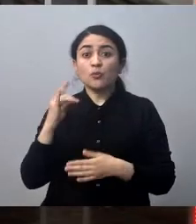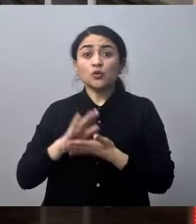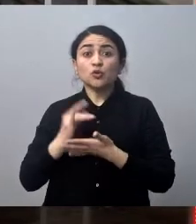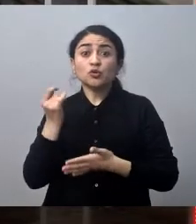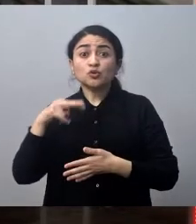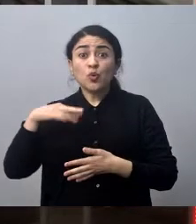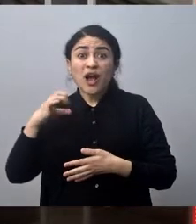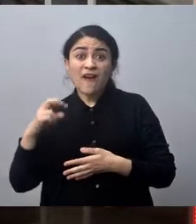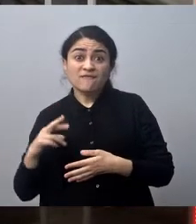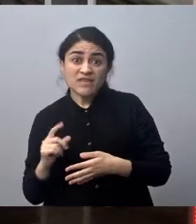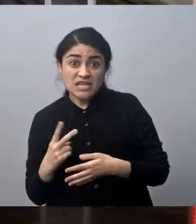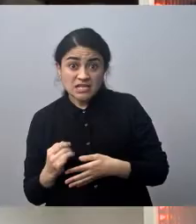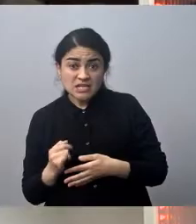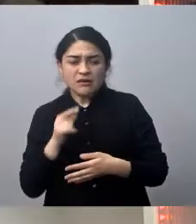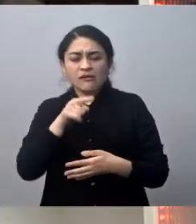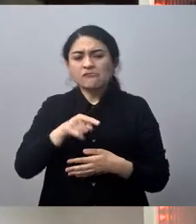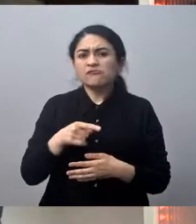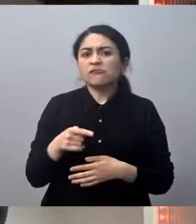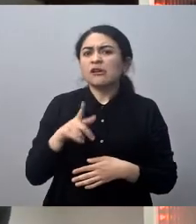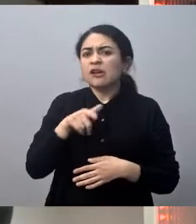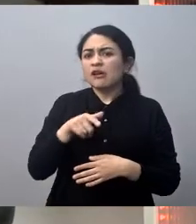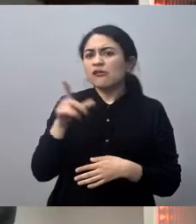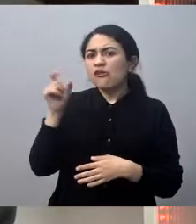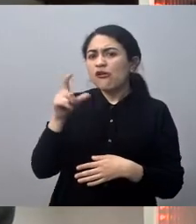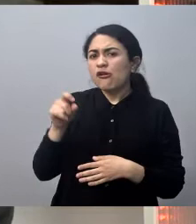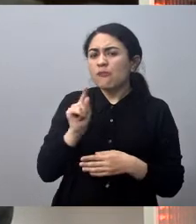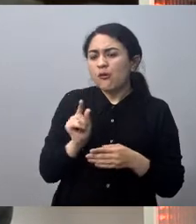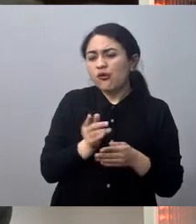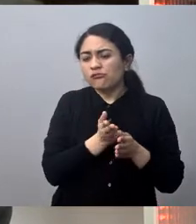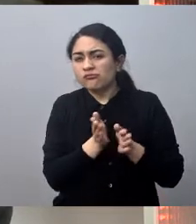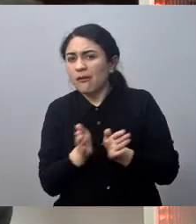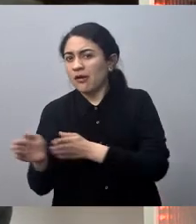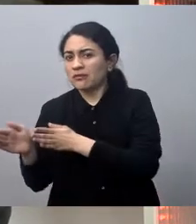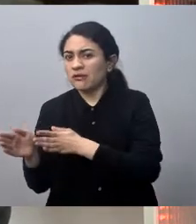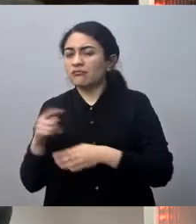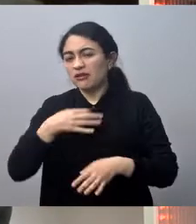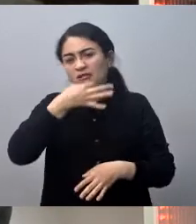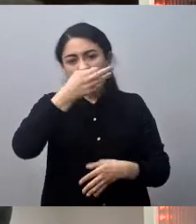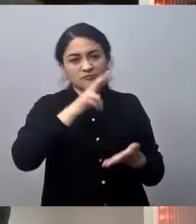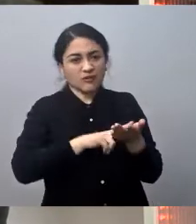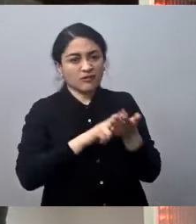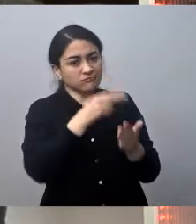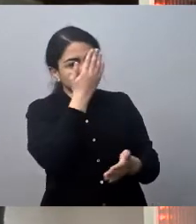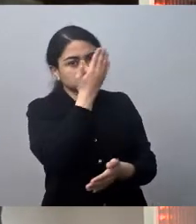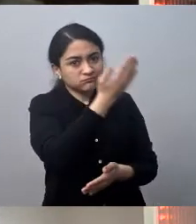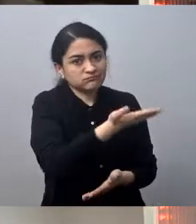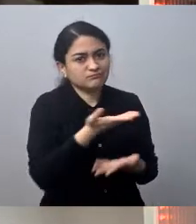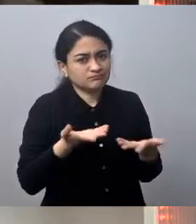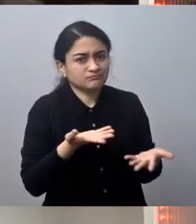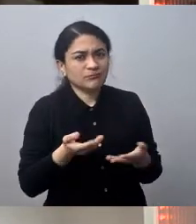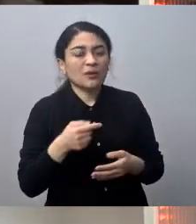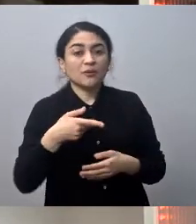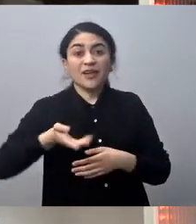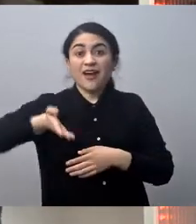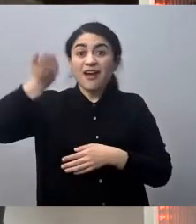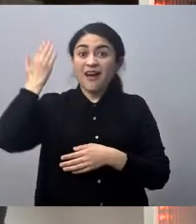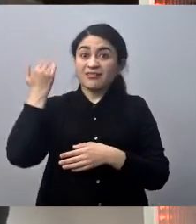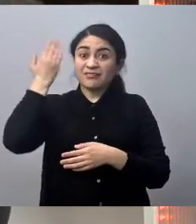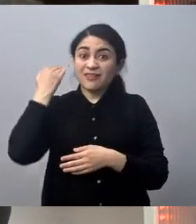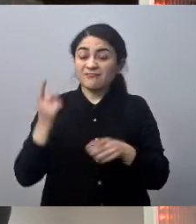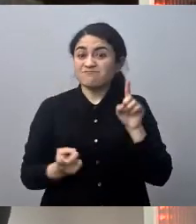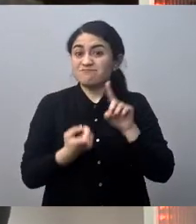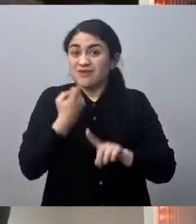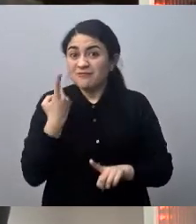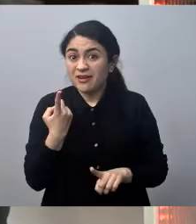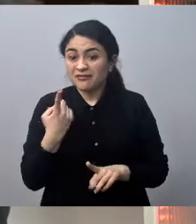Concon ha quedado algo de lado. Y hay que ser súper franco y directo en esto. ¿Por qué digo eso? Porque antes que ocurriera, no